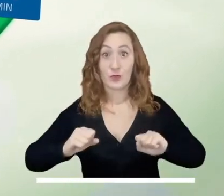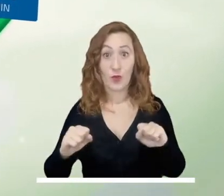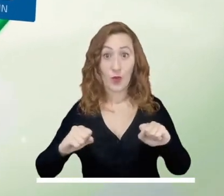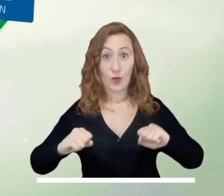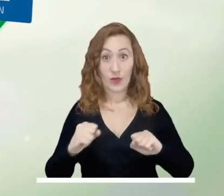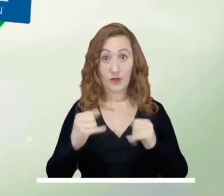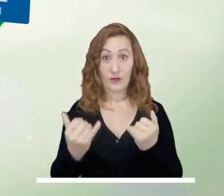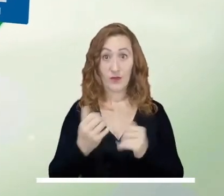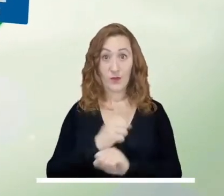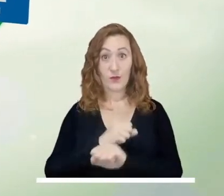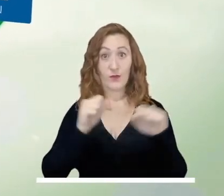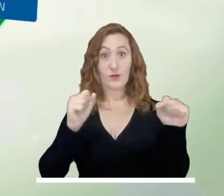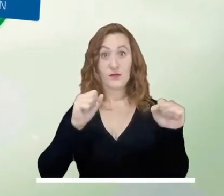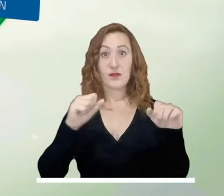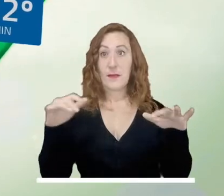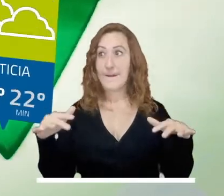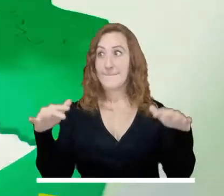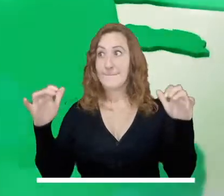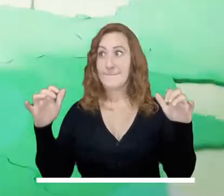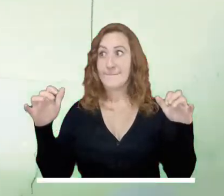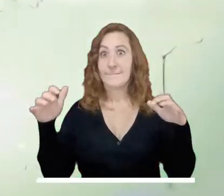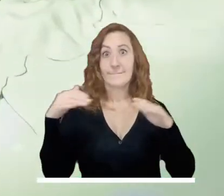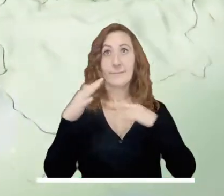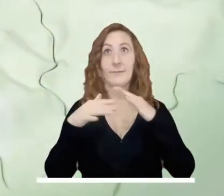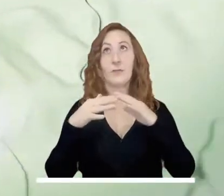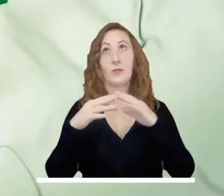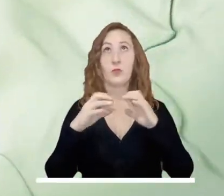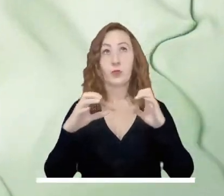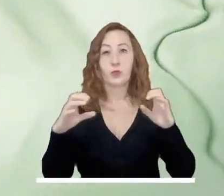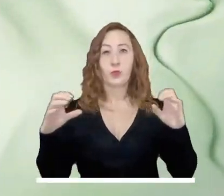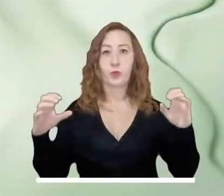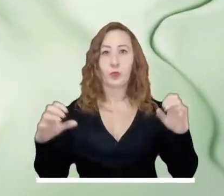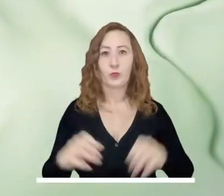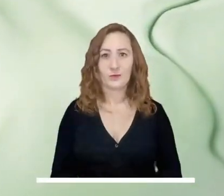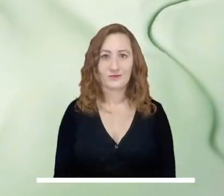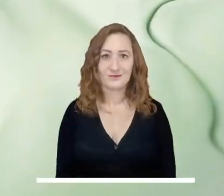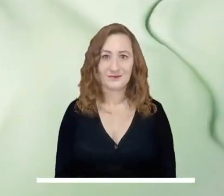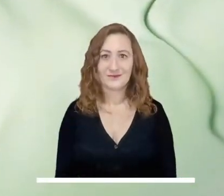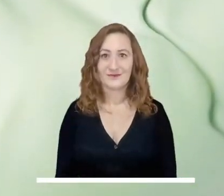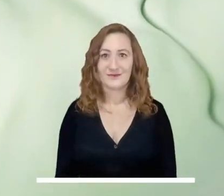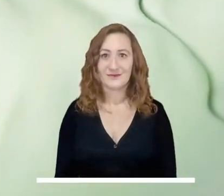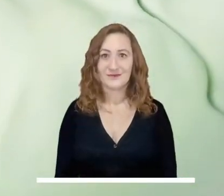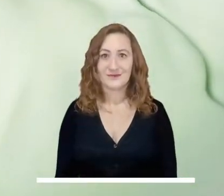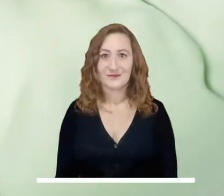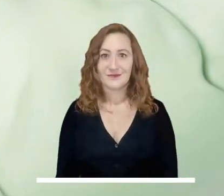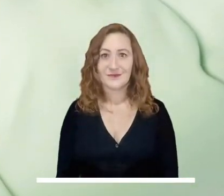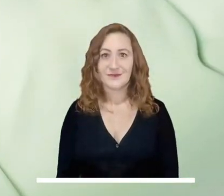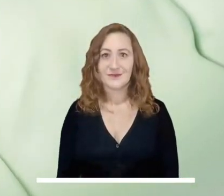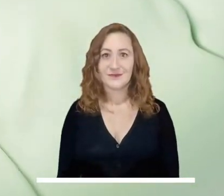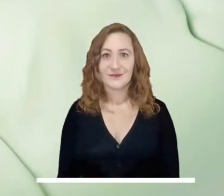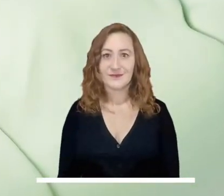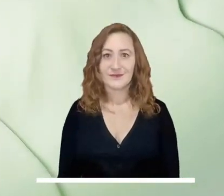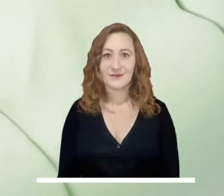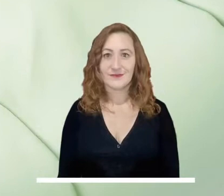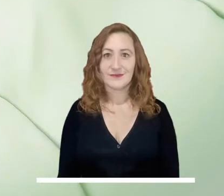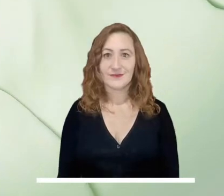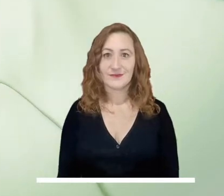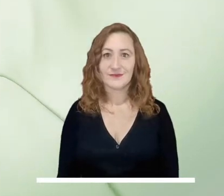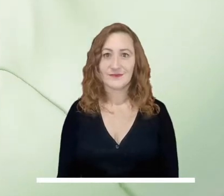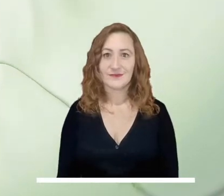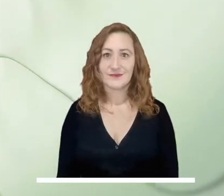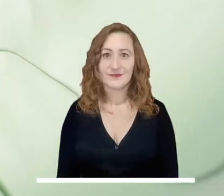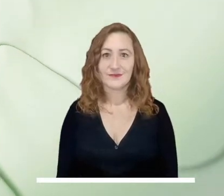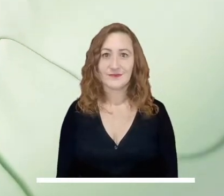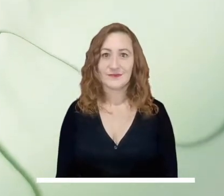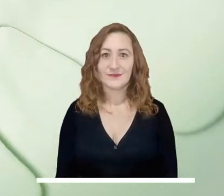Guaviare y en el oriente de Caquetá y Putumayo. En la capital del país se calcula una jornada con neumosidad variable. No se